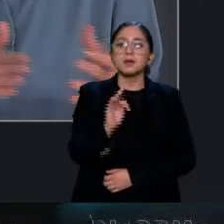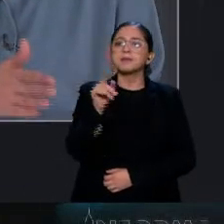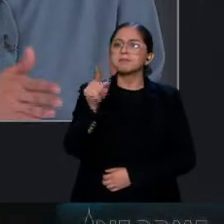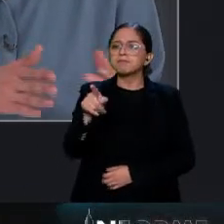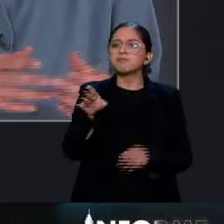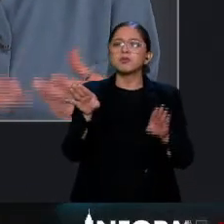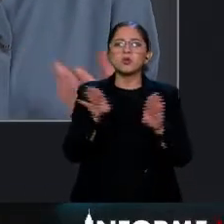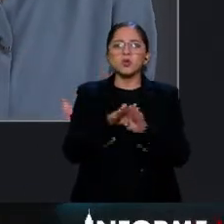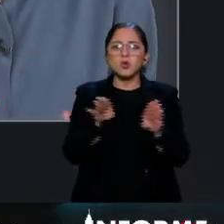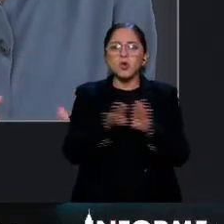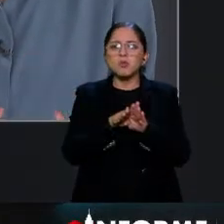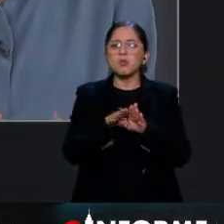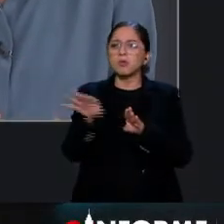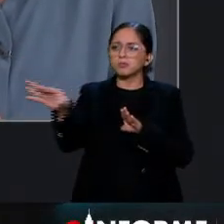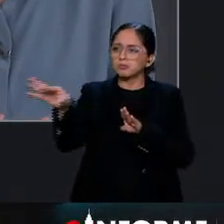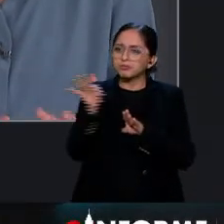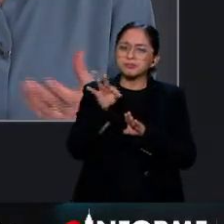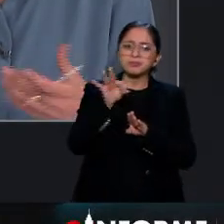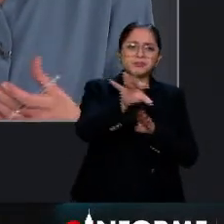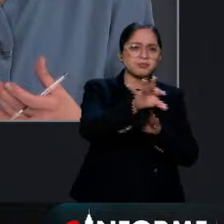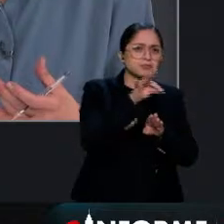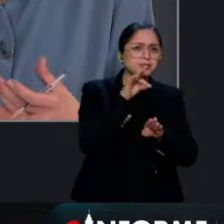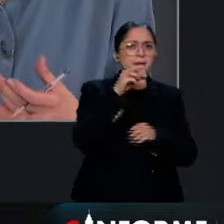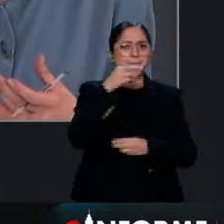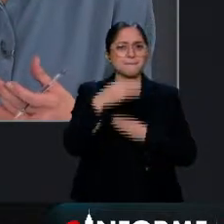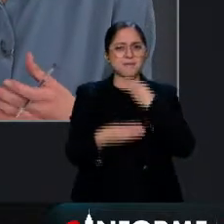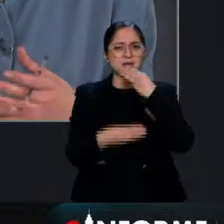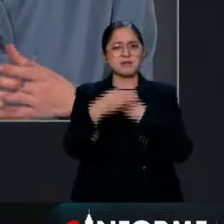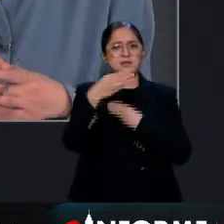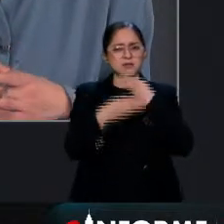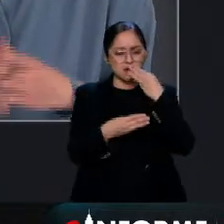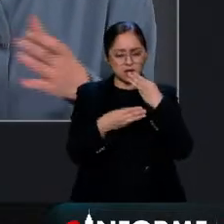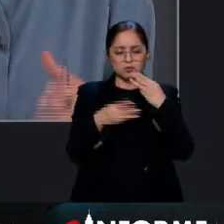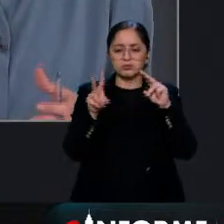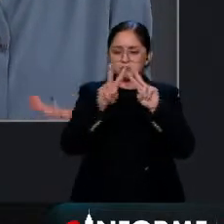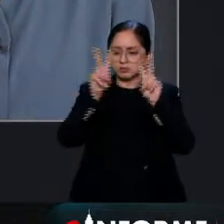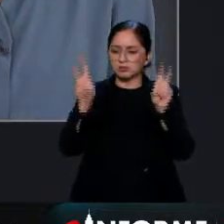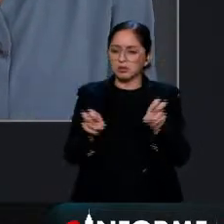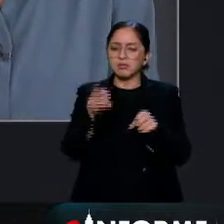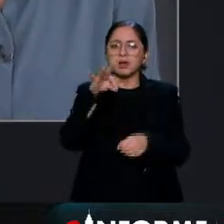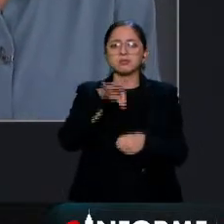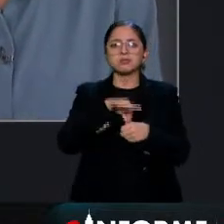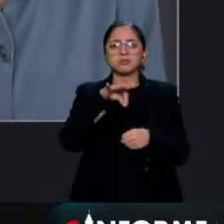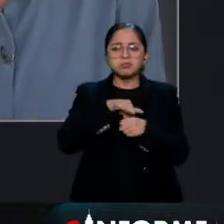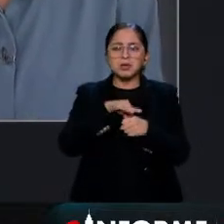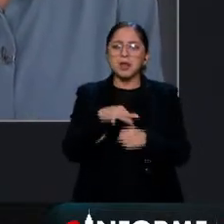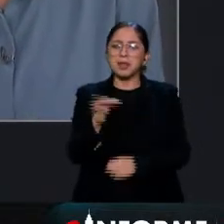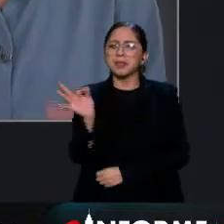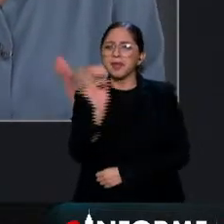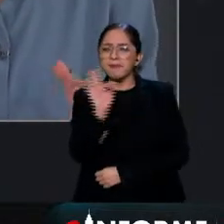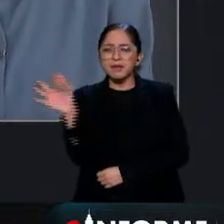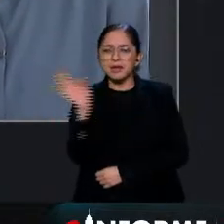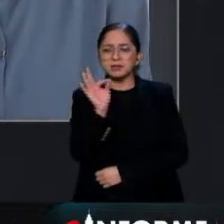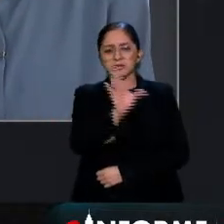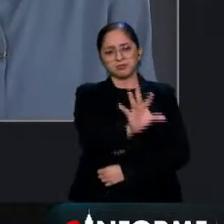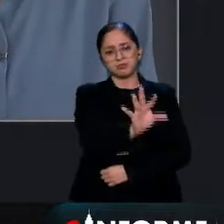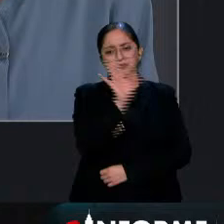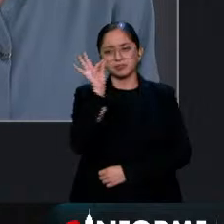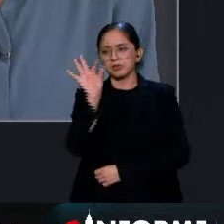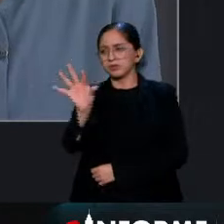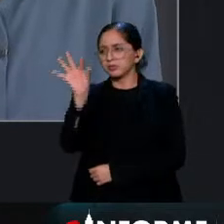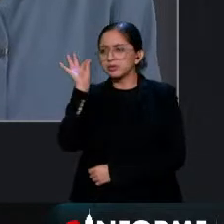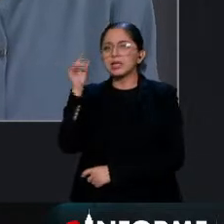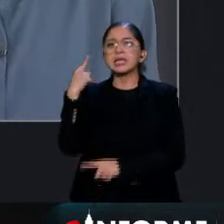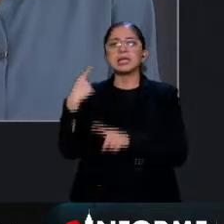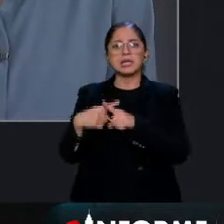escogerán, pero esta vez a los magistrados del órgano electoral, la cual también consiste en una elección directa por el voto